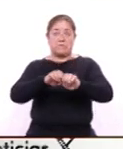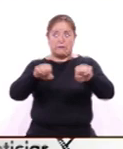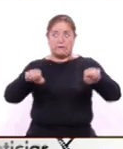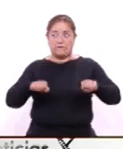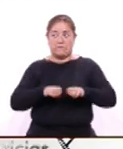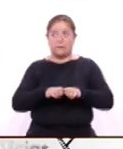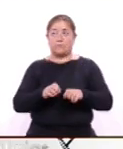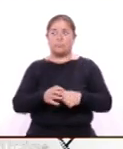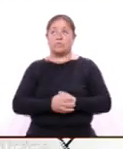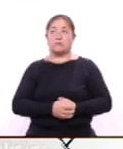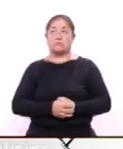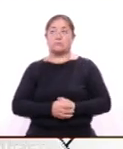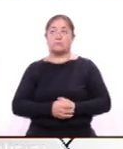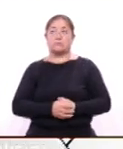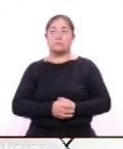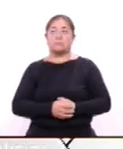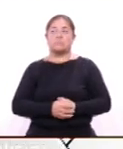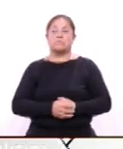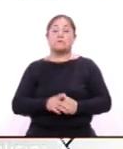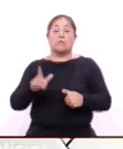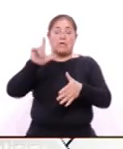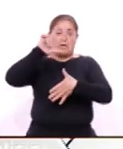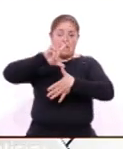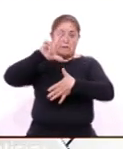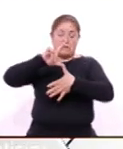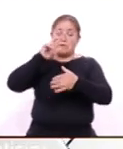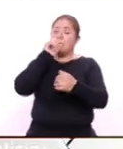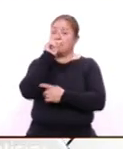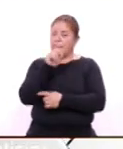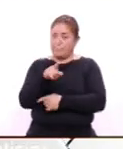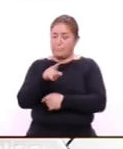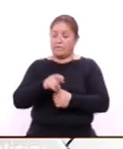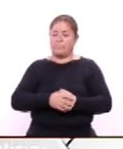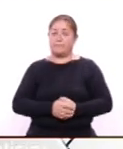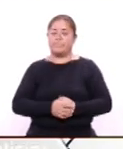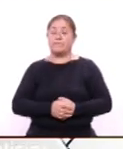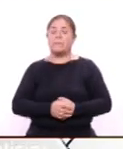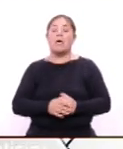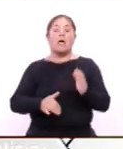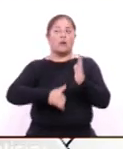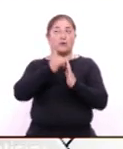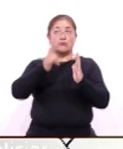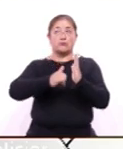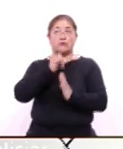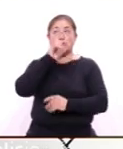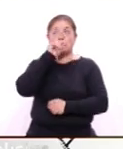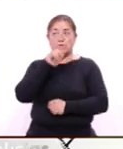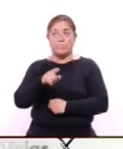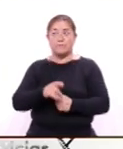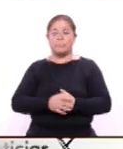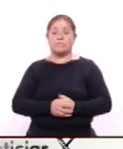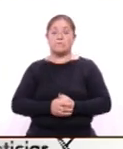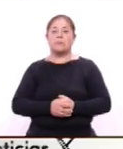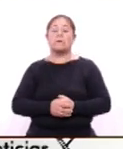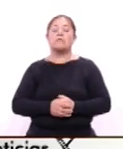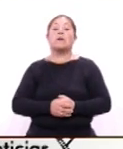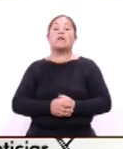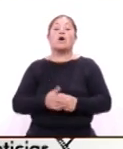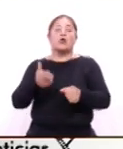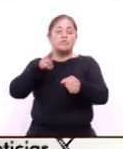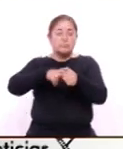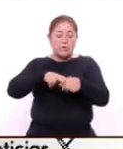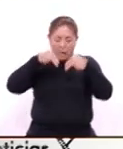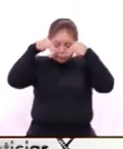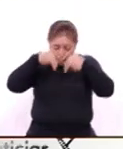a nivel de Latinoamérica inclusive también construimos la clínica de mínima invasión y ahí